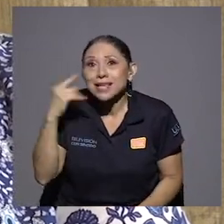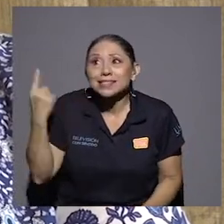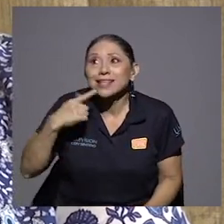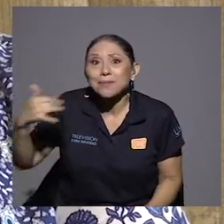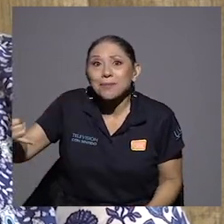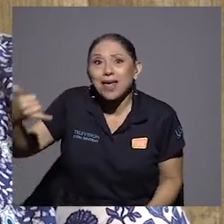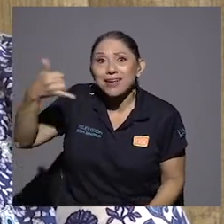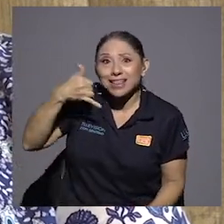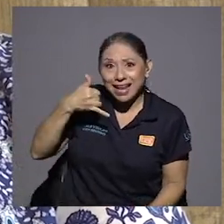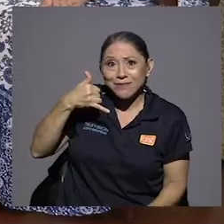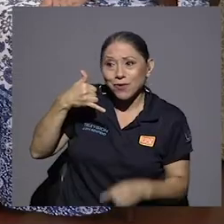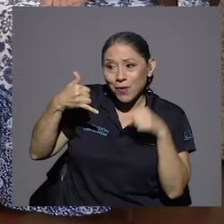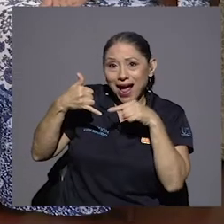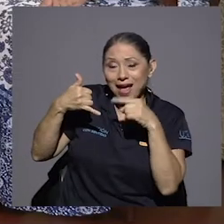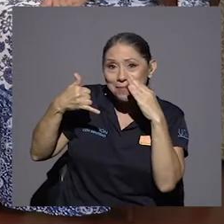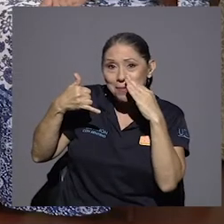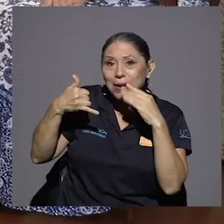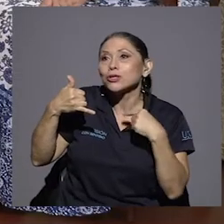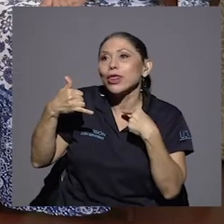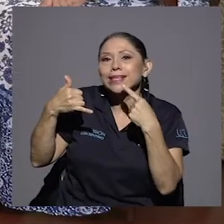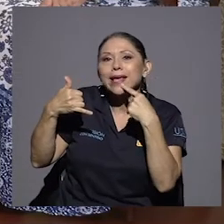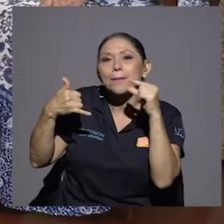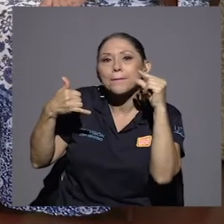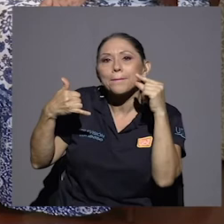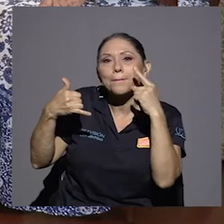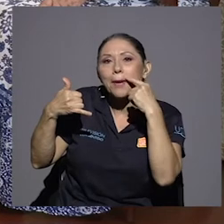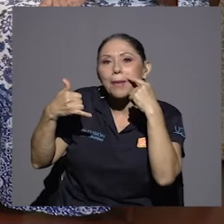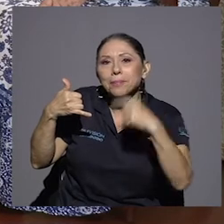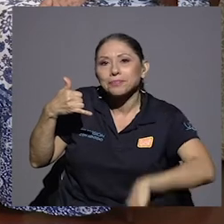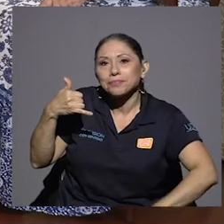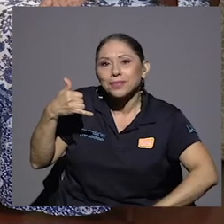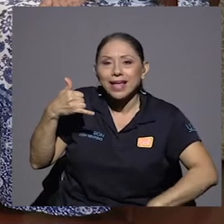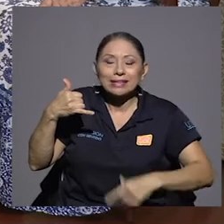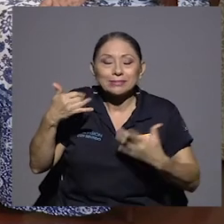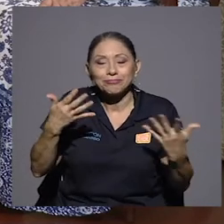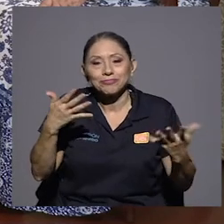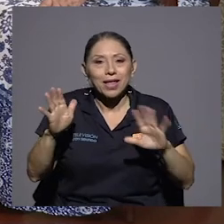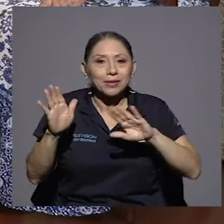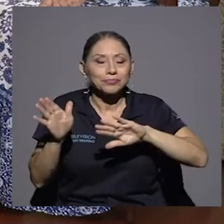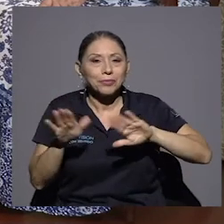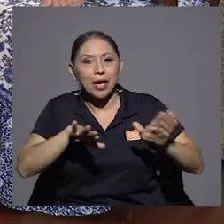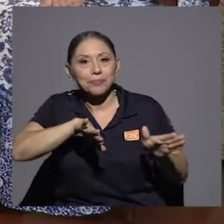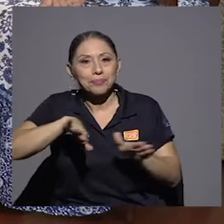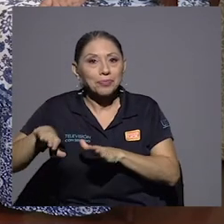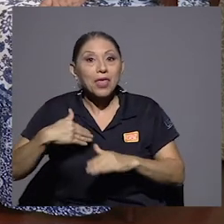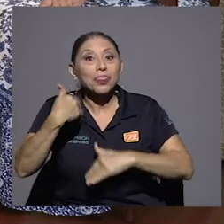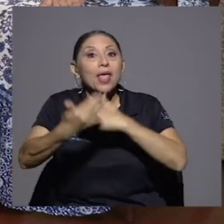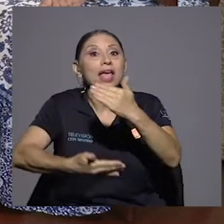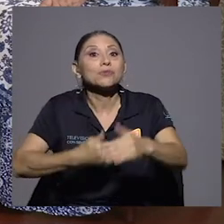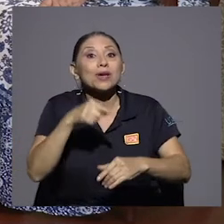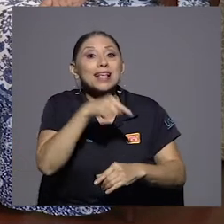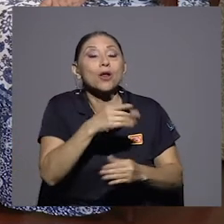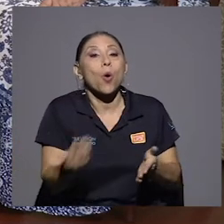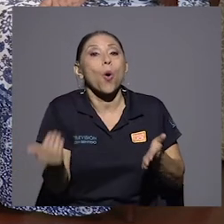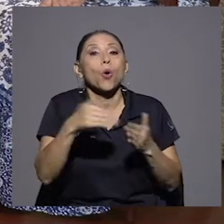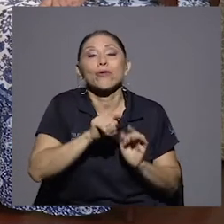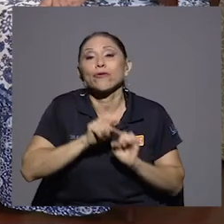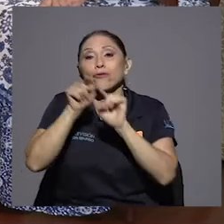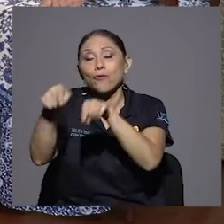Y entonces, después ya él regresó a México. chineaba mucho. ¿Ah? La chineaba mucho. Sí.